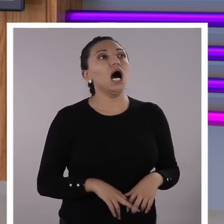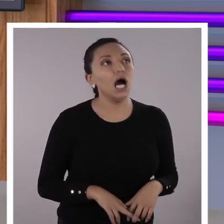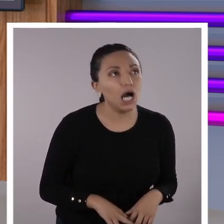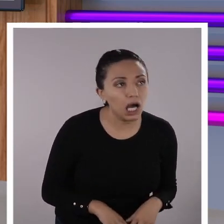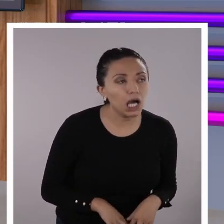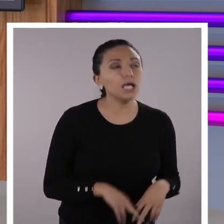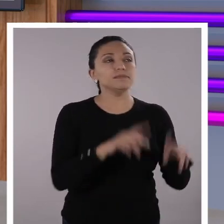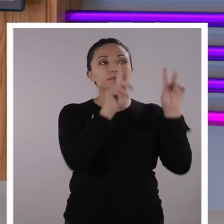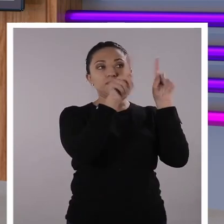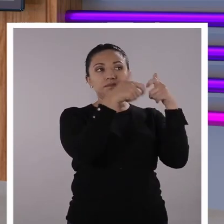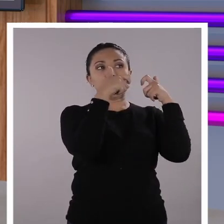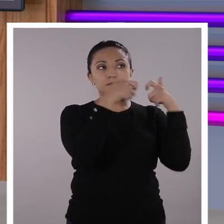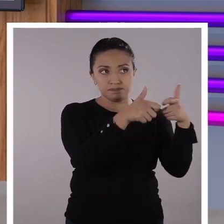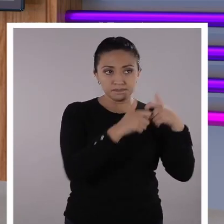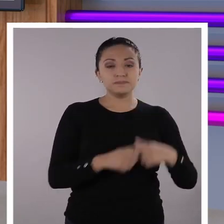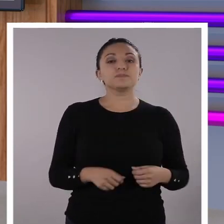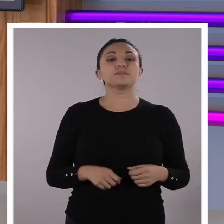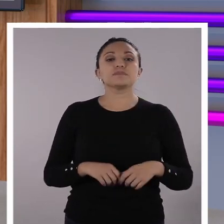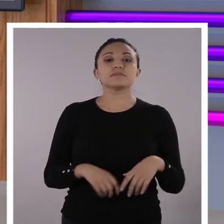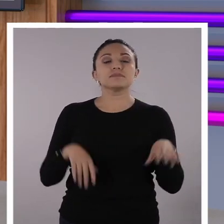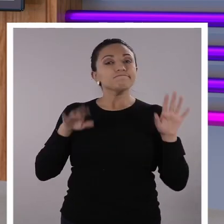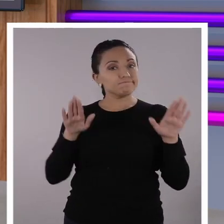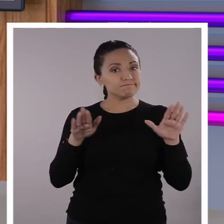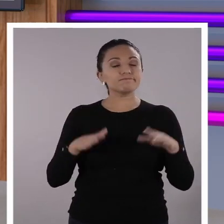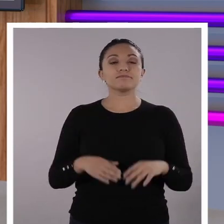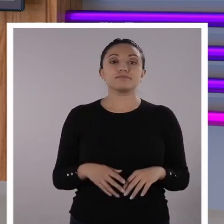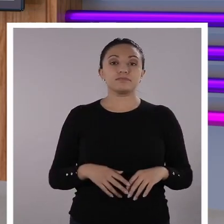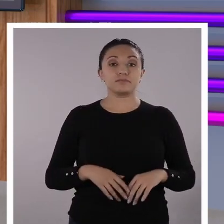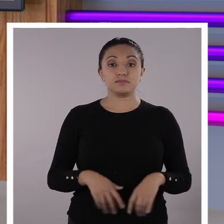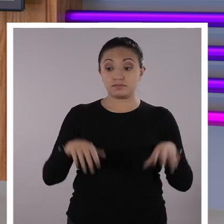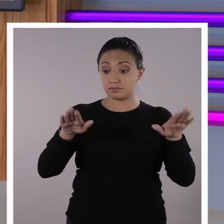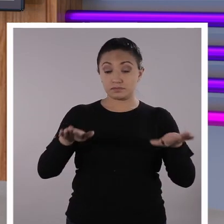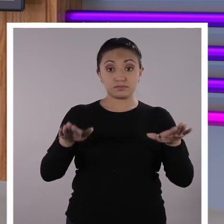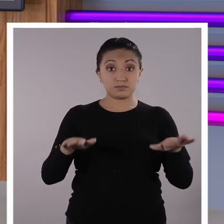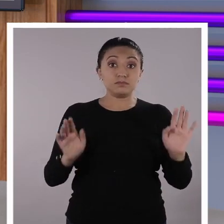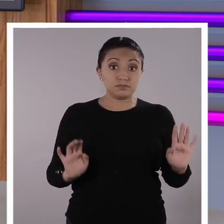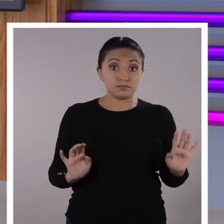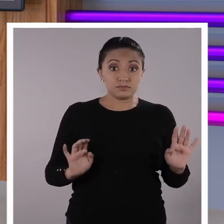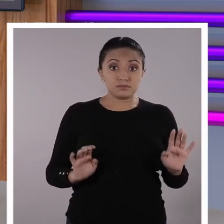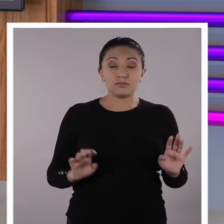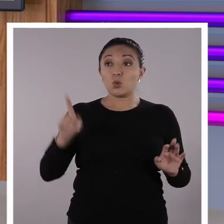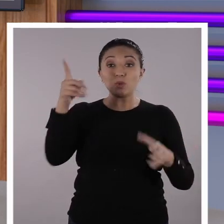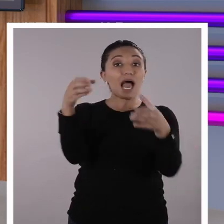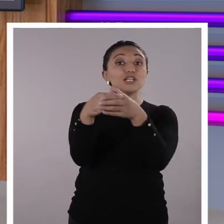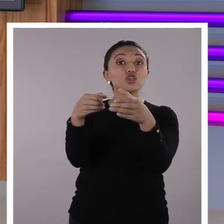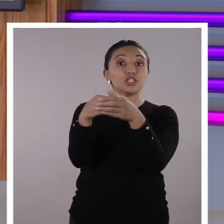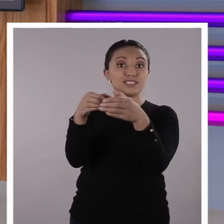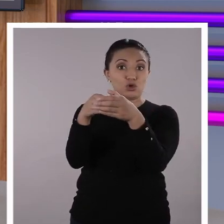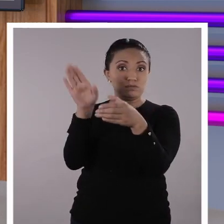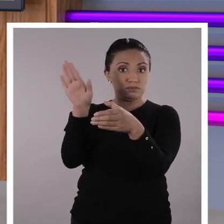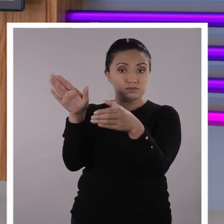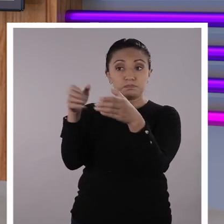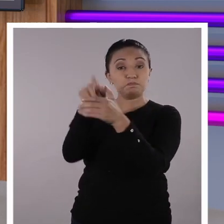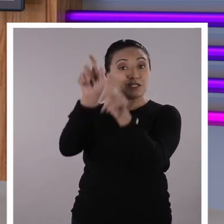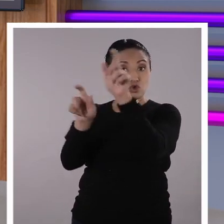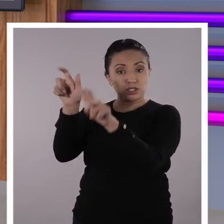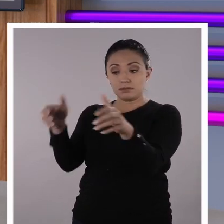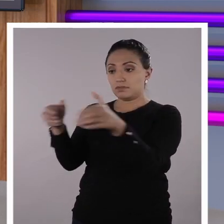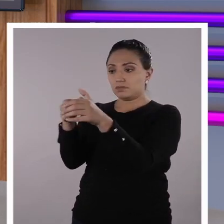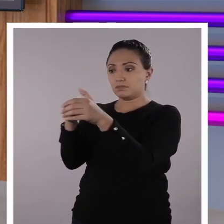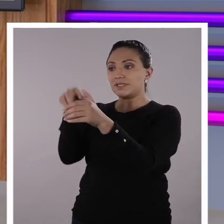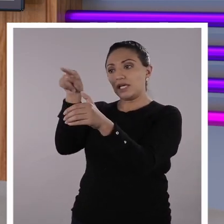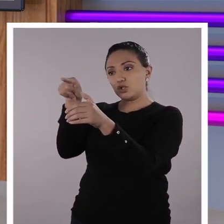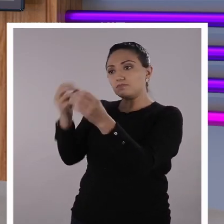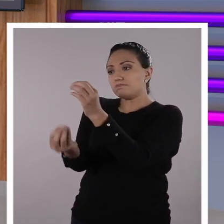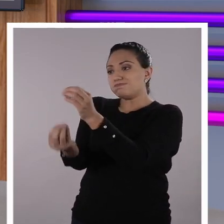Correcto, gracias, Webster. Gracias, Webster. Entonces, esta asociación creó toda una propuesta de normativa